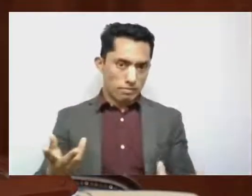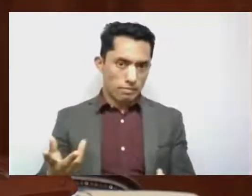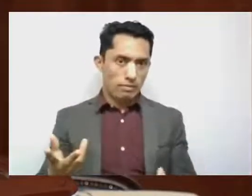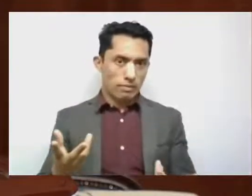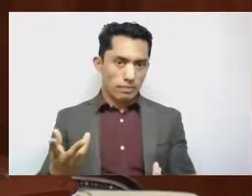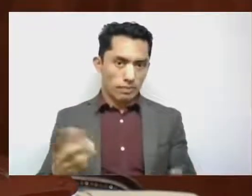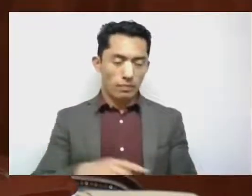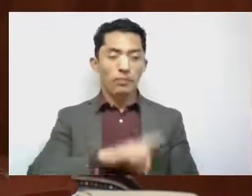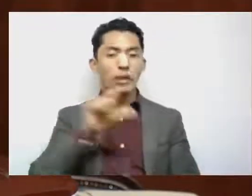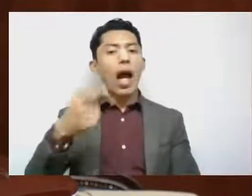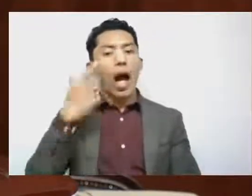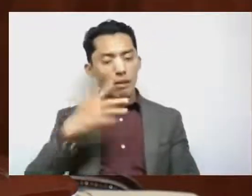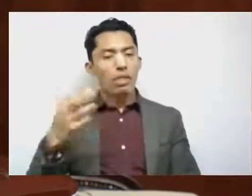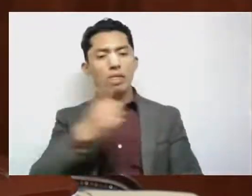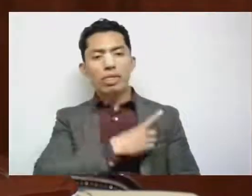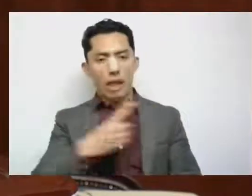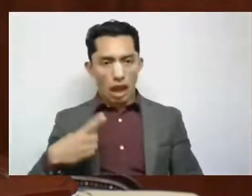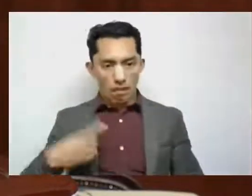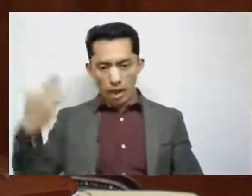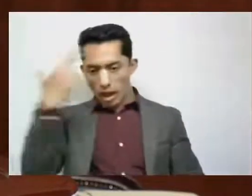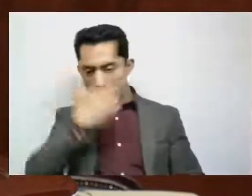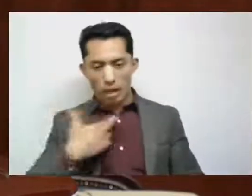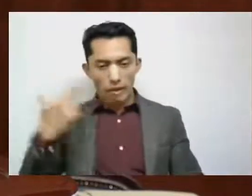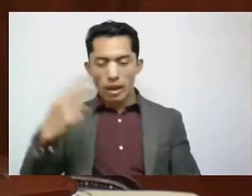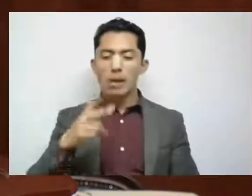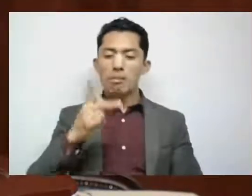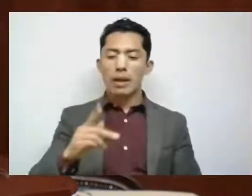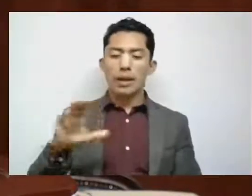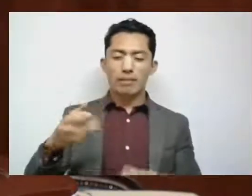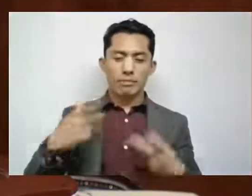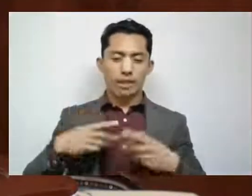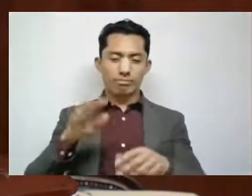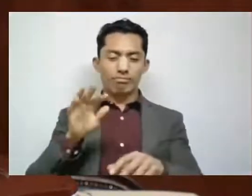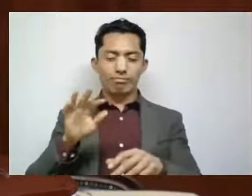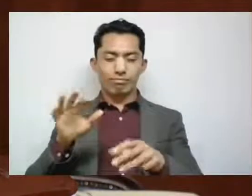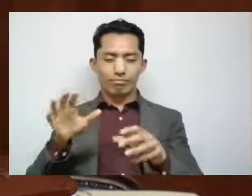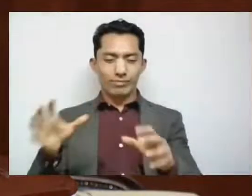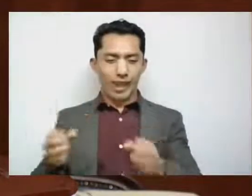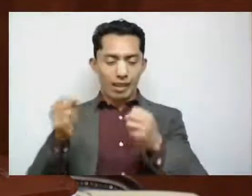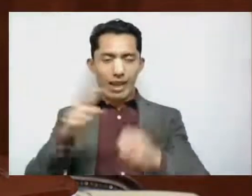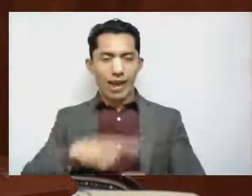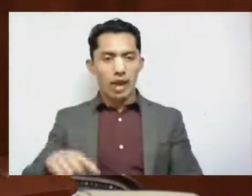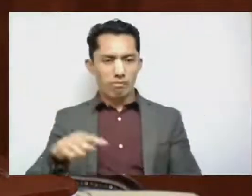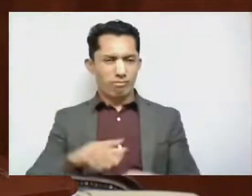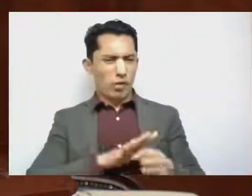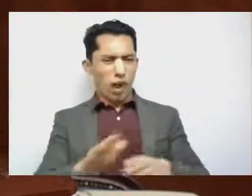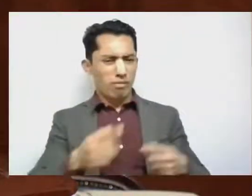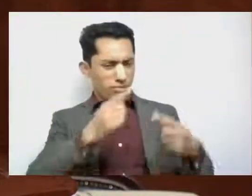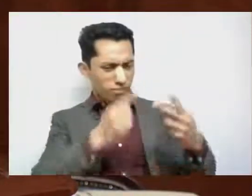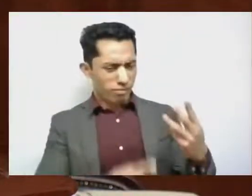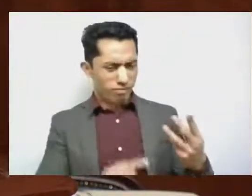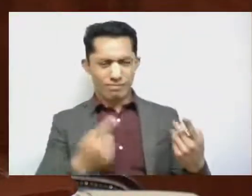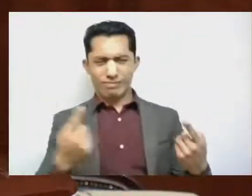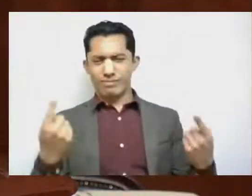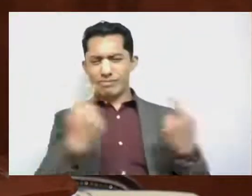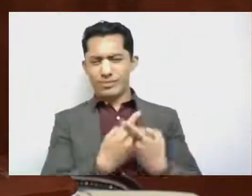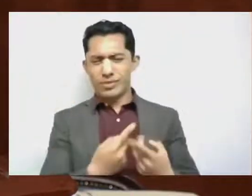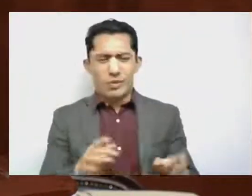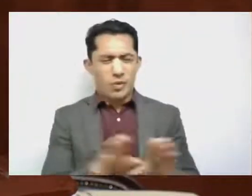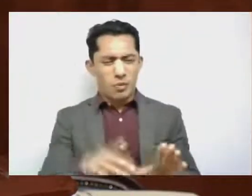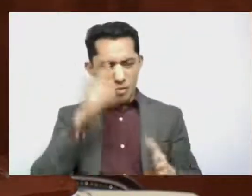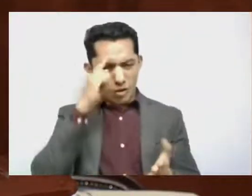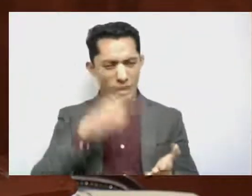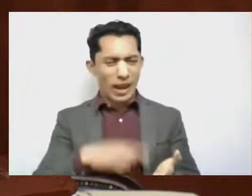peritaje de protección civil, no cubriría los requisitos indispensables de